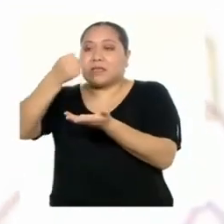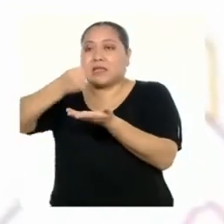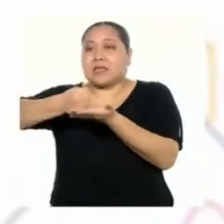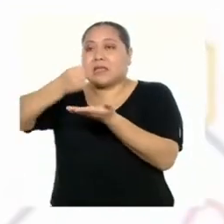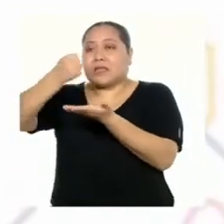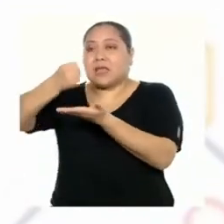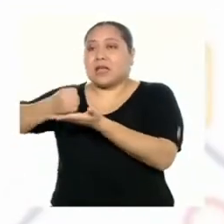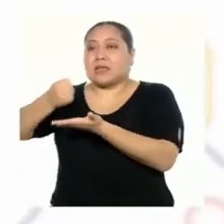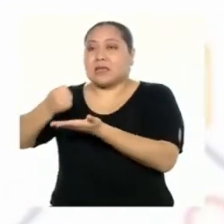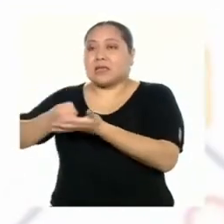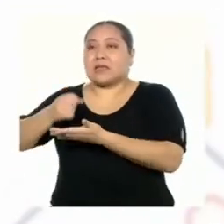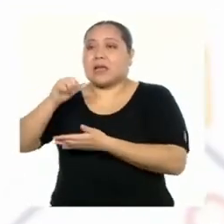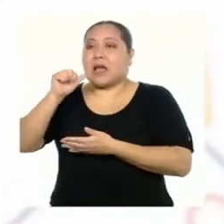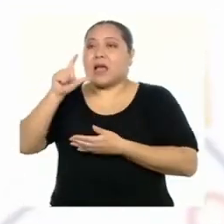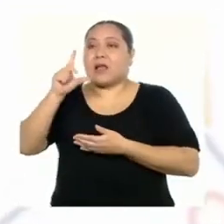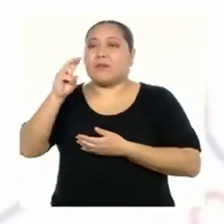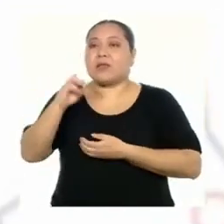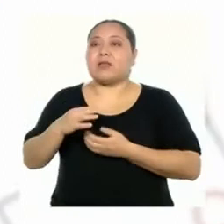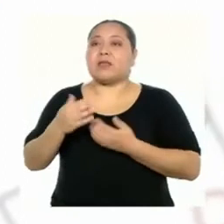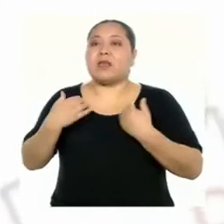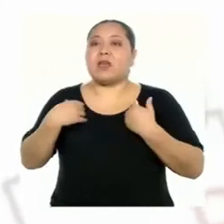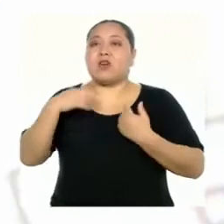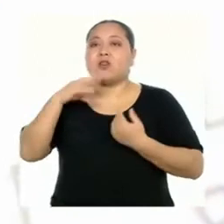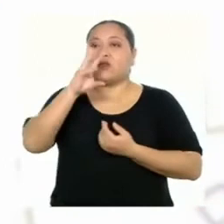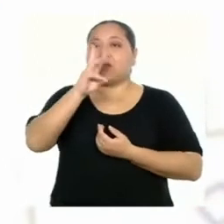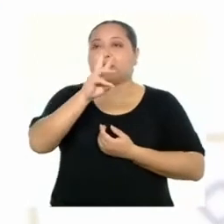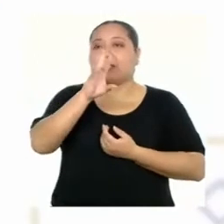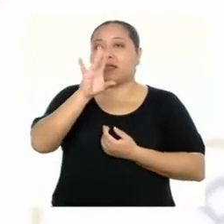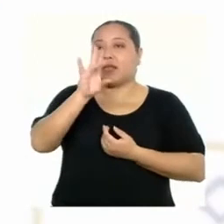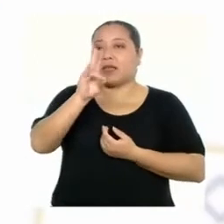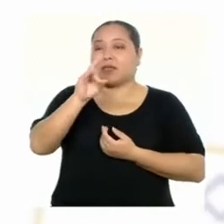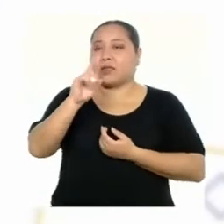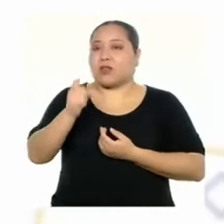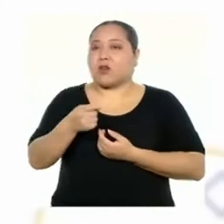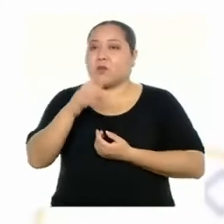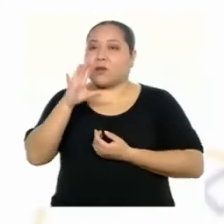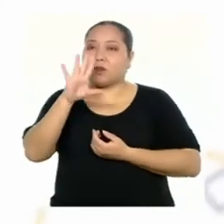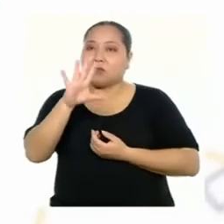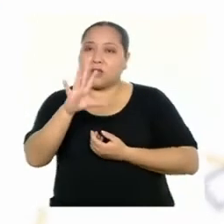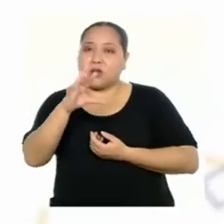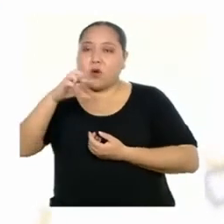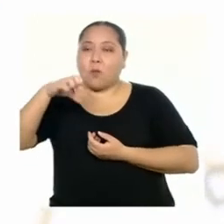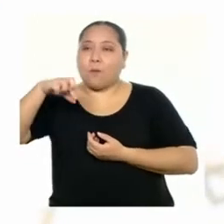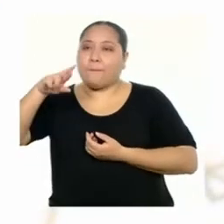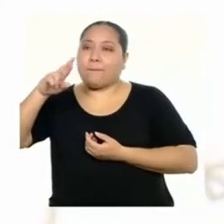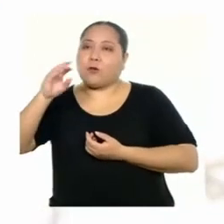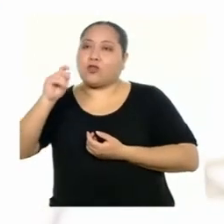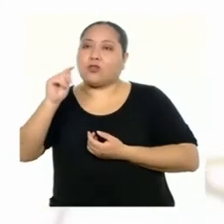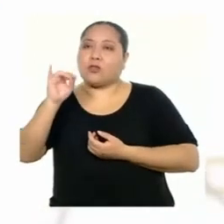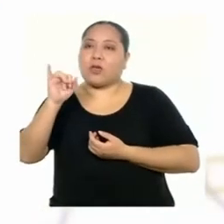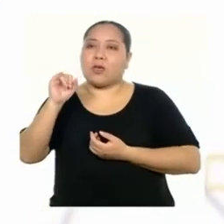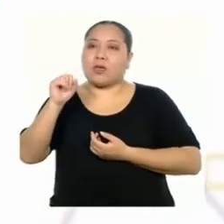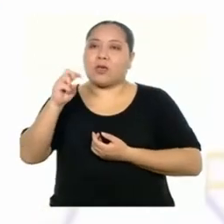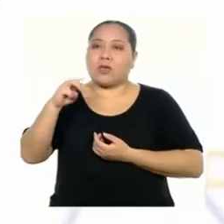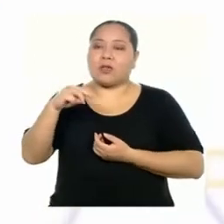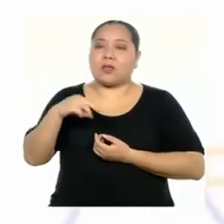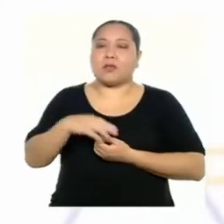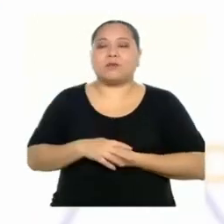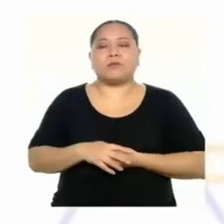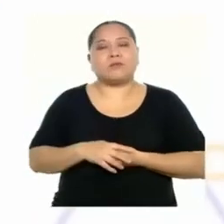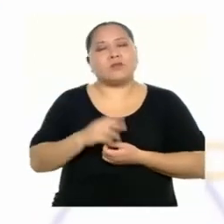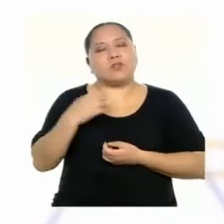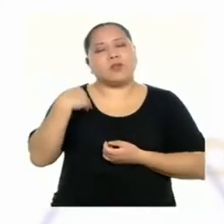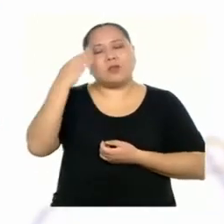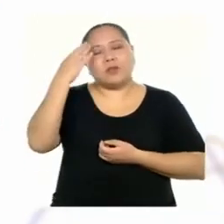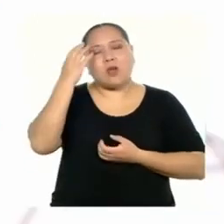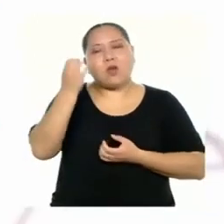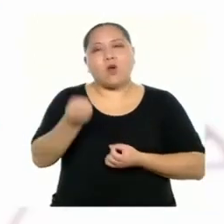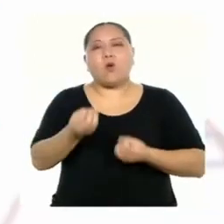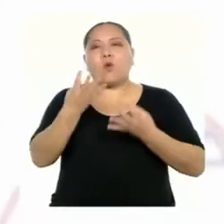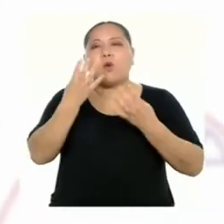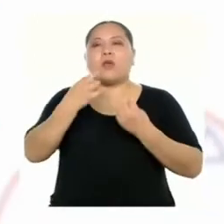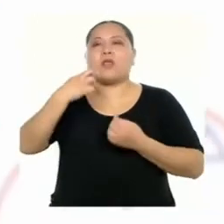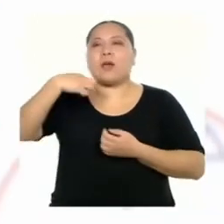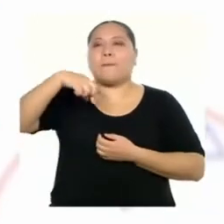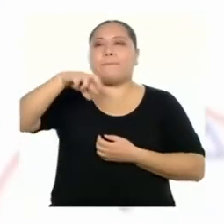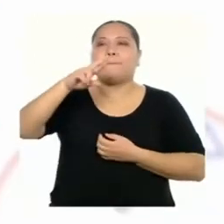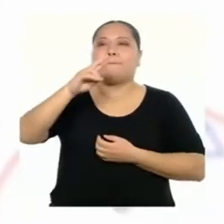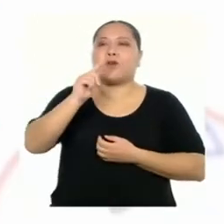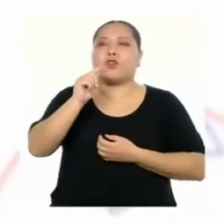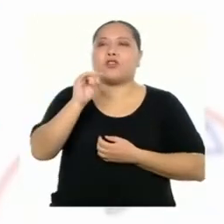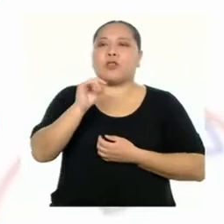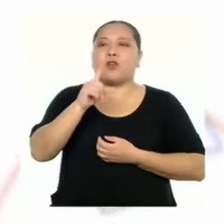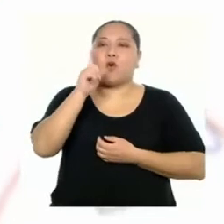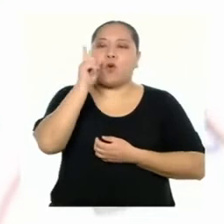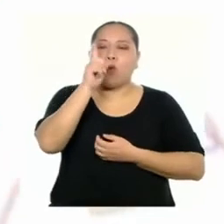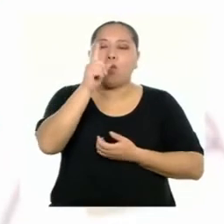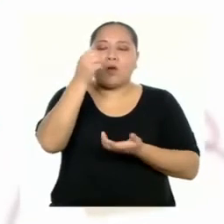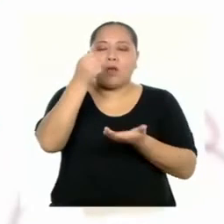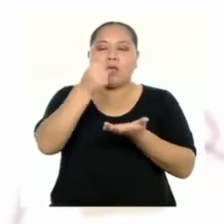67,5 gramos de proteínas. Y lo que yo necesito saber es, ¿cuántas proteínas me aportaría una